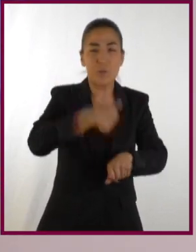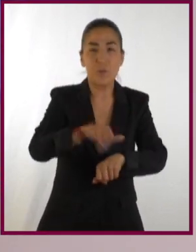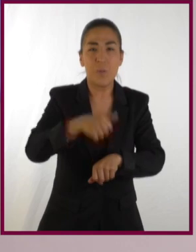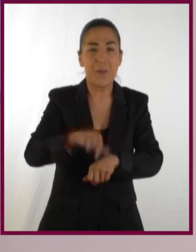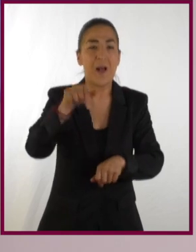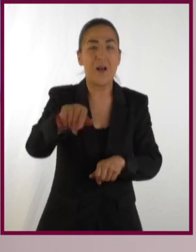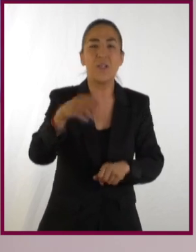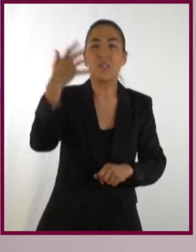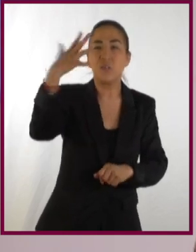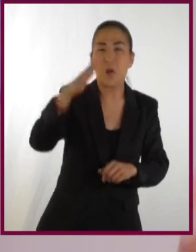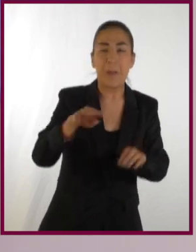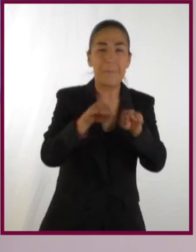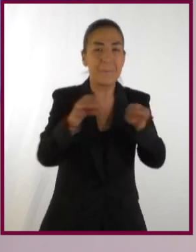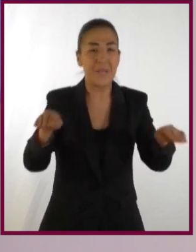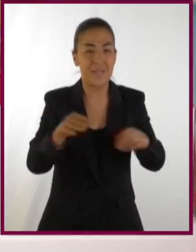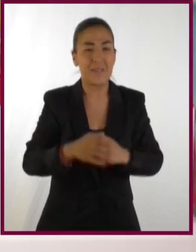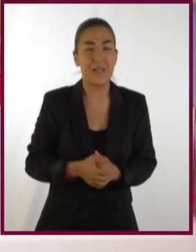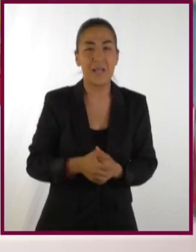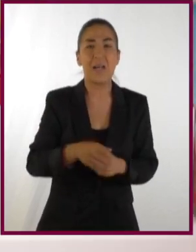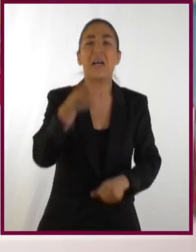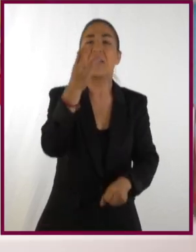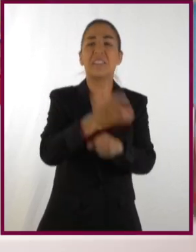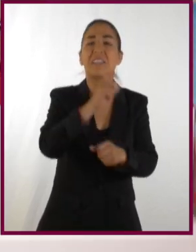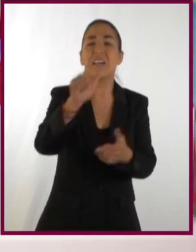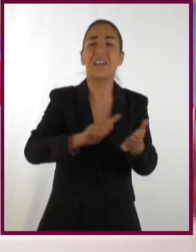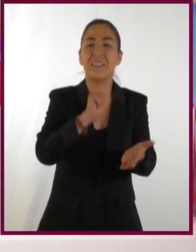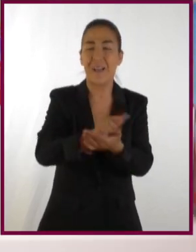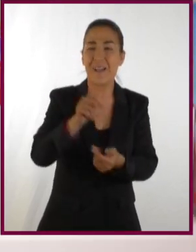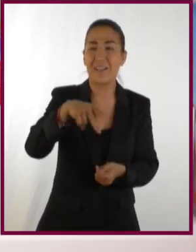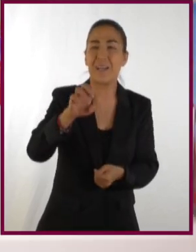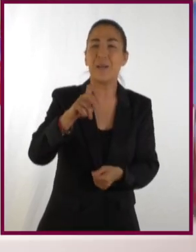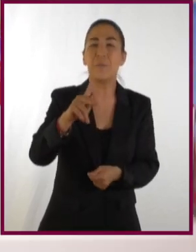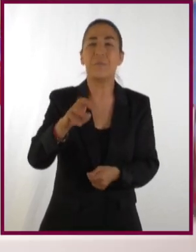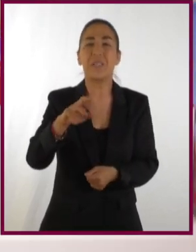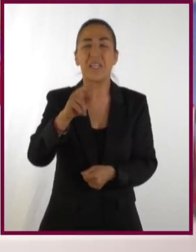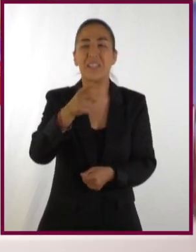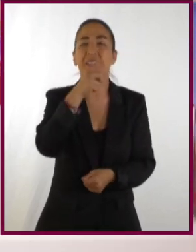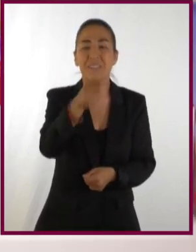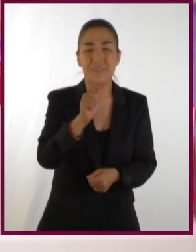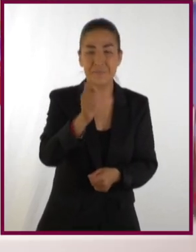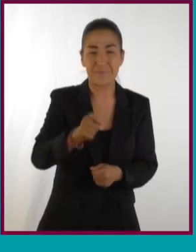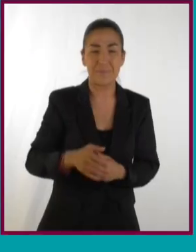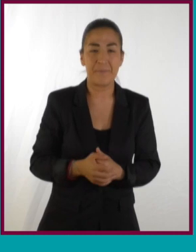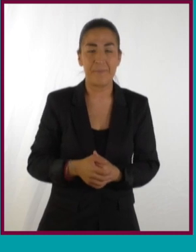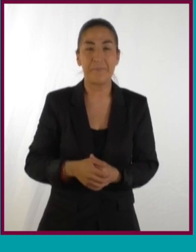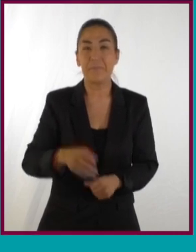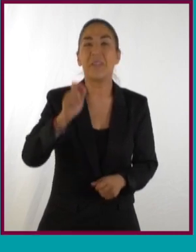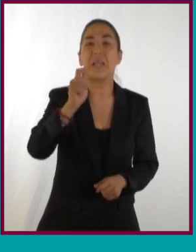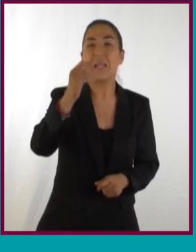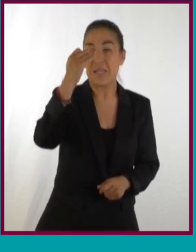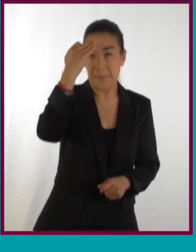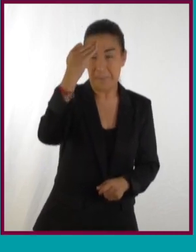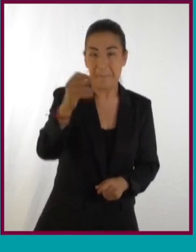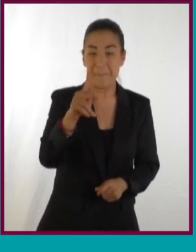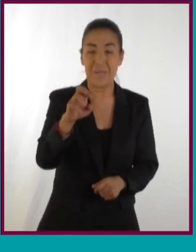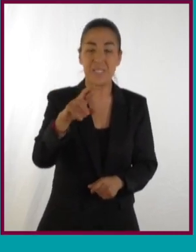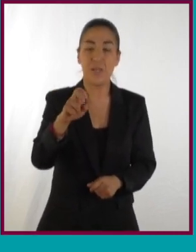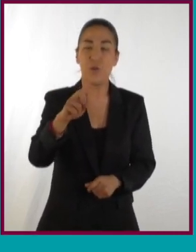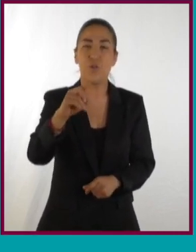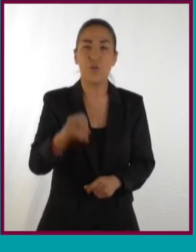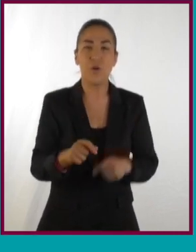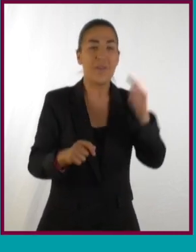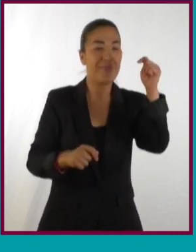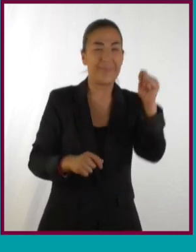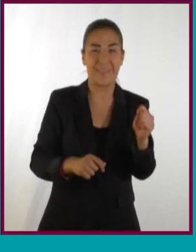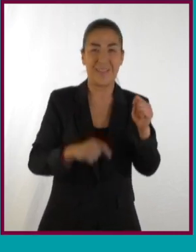cubo de la distancia media desde el Sol. Pues mira, aquí va. A ver. La tercera ley de Kepler dice, digamos que el periodo es